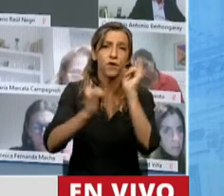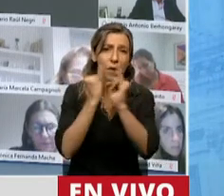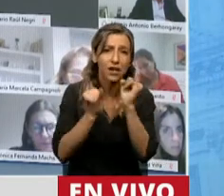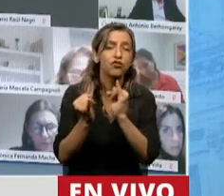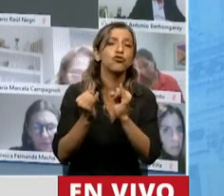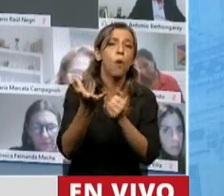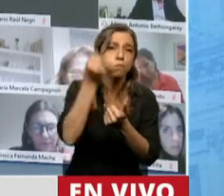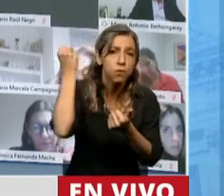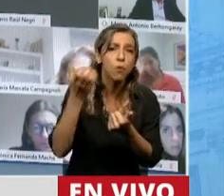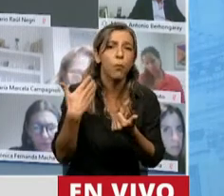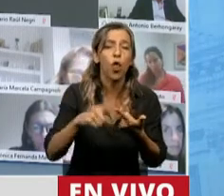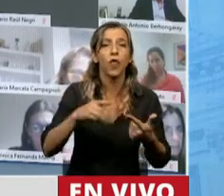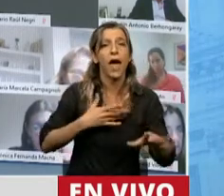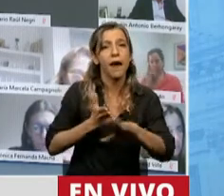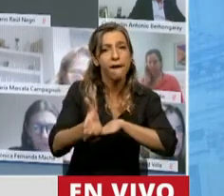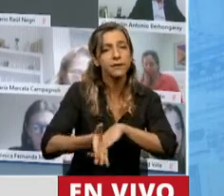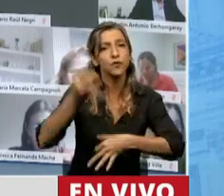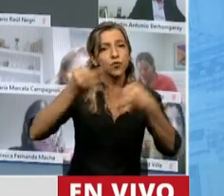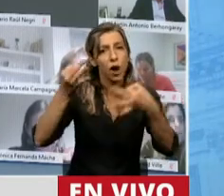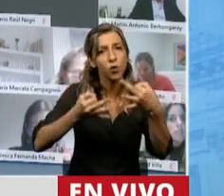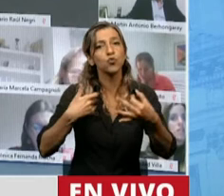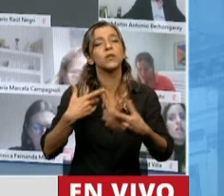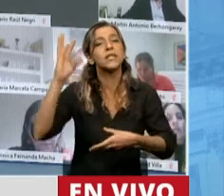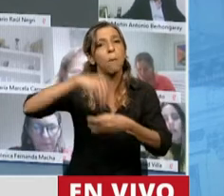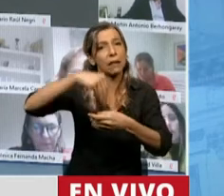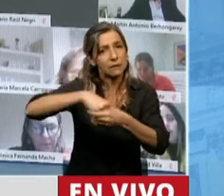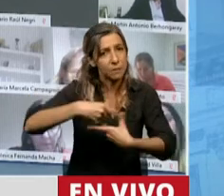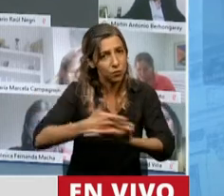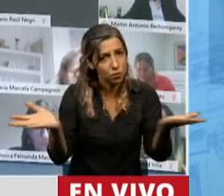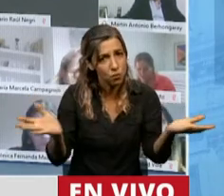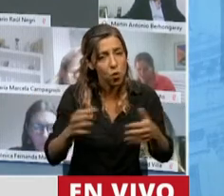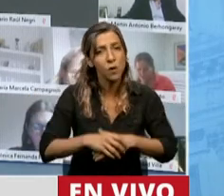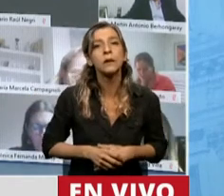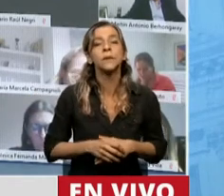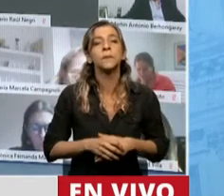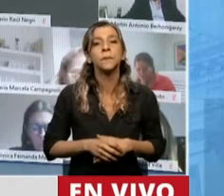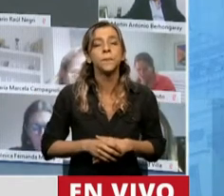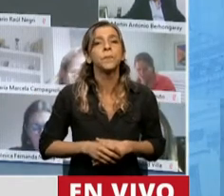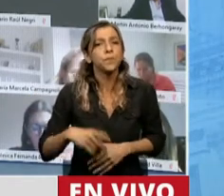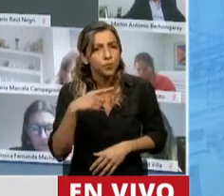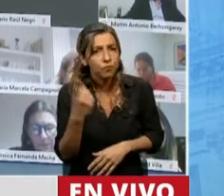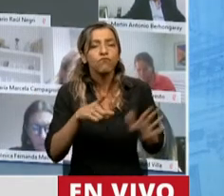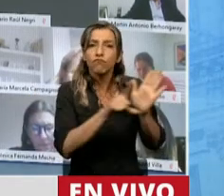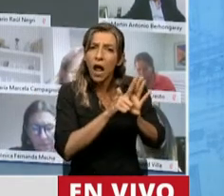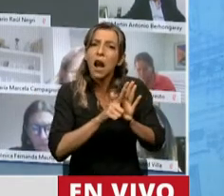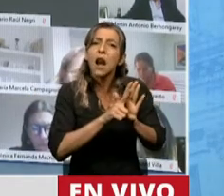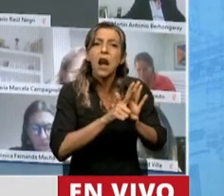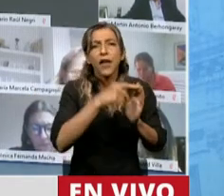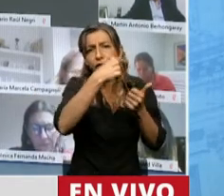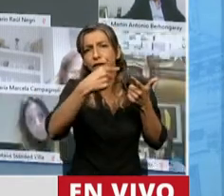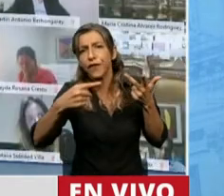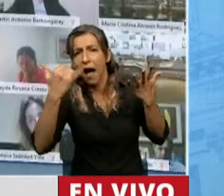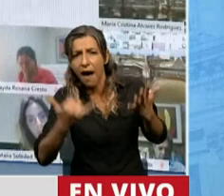y acceso a la justicia. Nuestro país cuenta con una buena cantidad de leyes que protegen el ambiente y los recursos naturales,